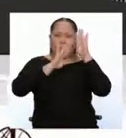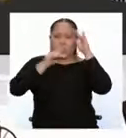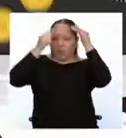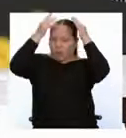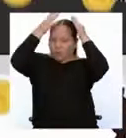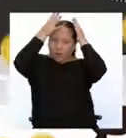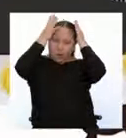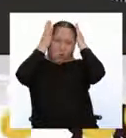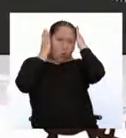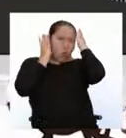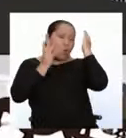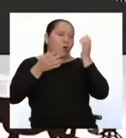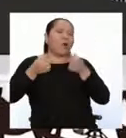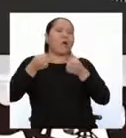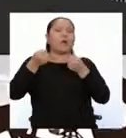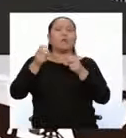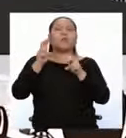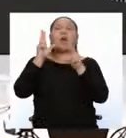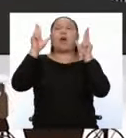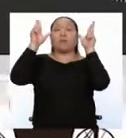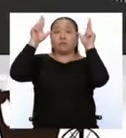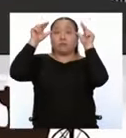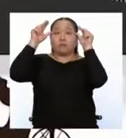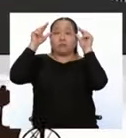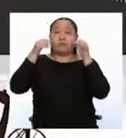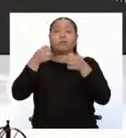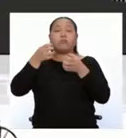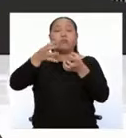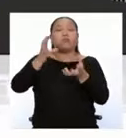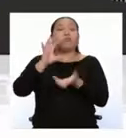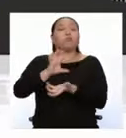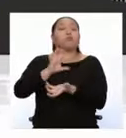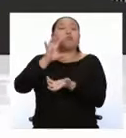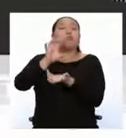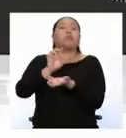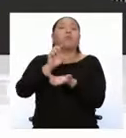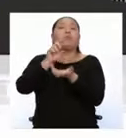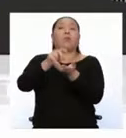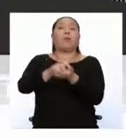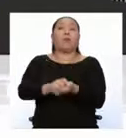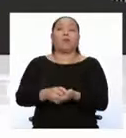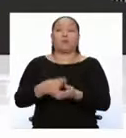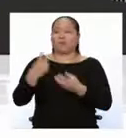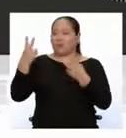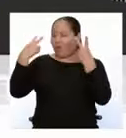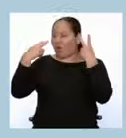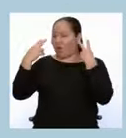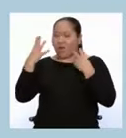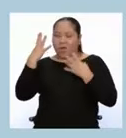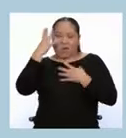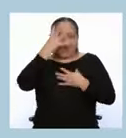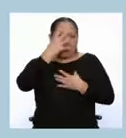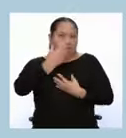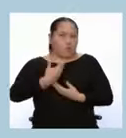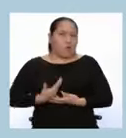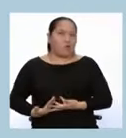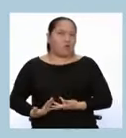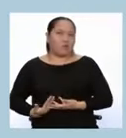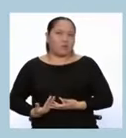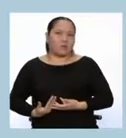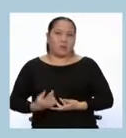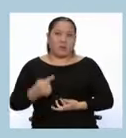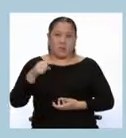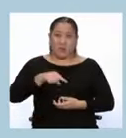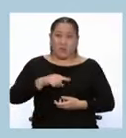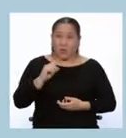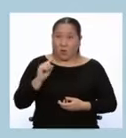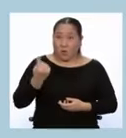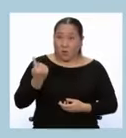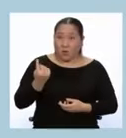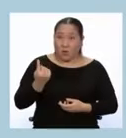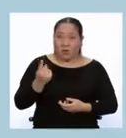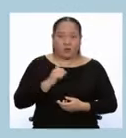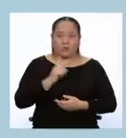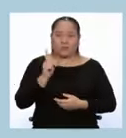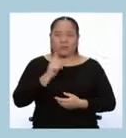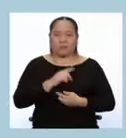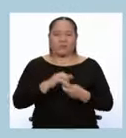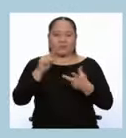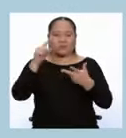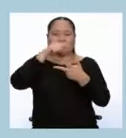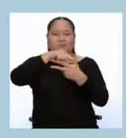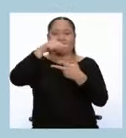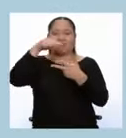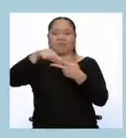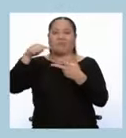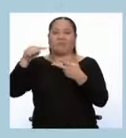carruajes, joyas y todo lo que les hiciera ver más guapos y millonarios. Pero esto no fue todo. Veamos las tres